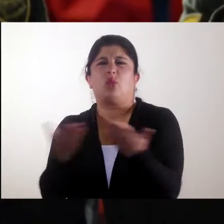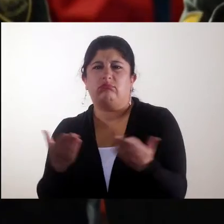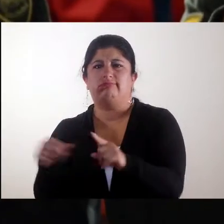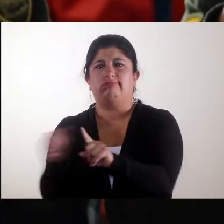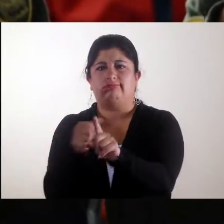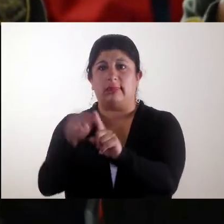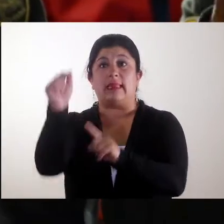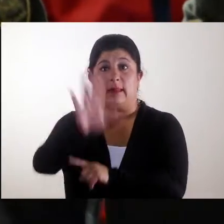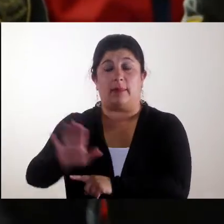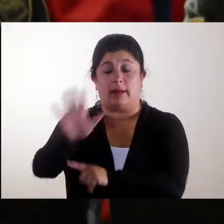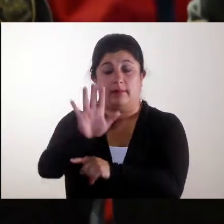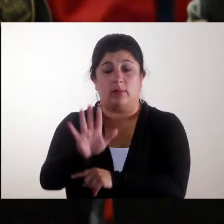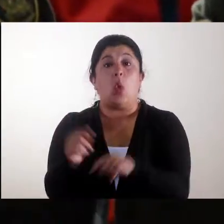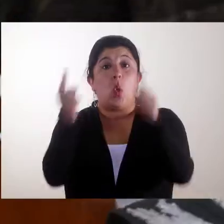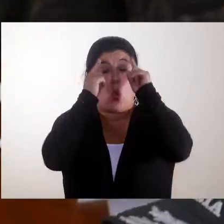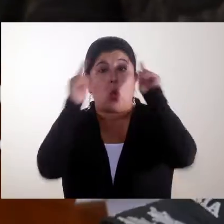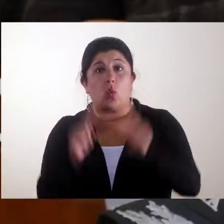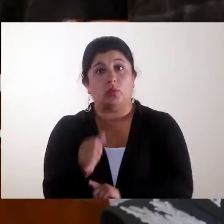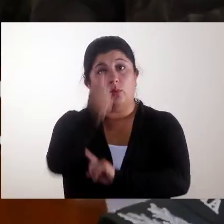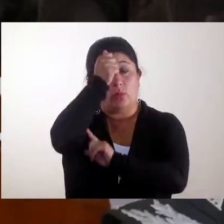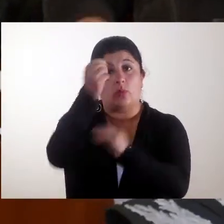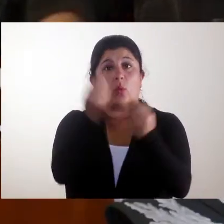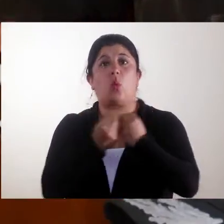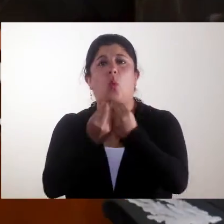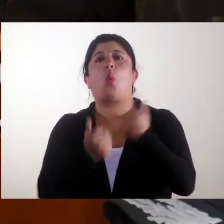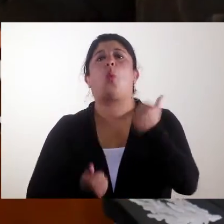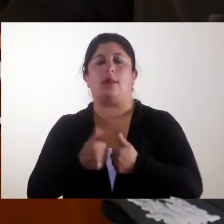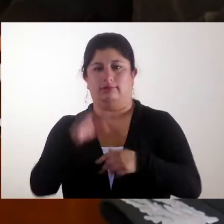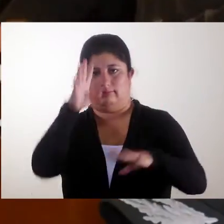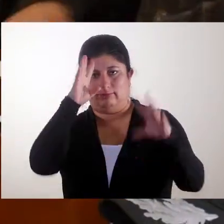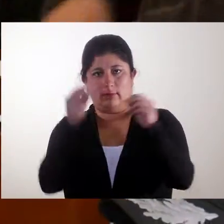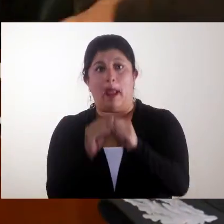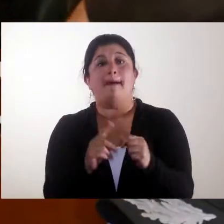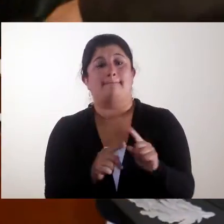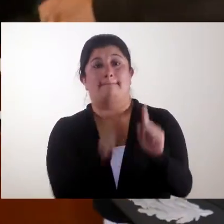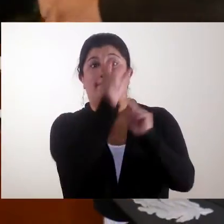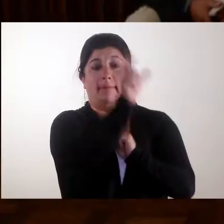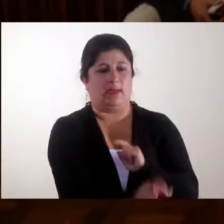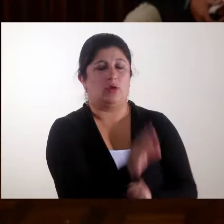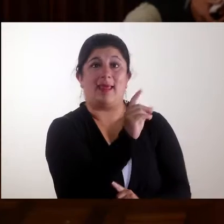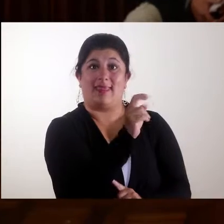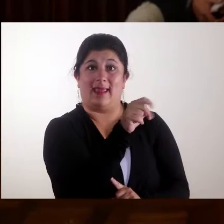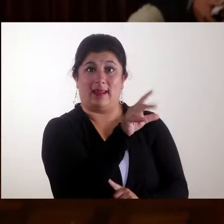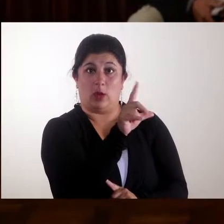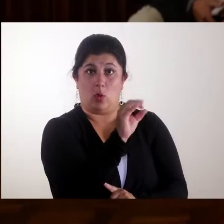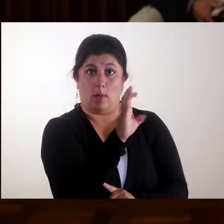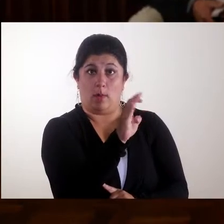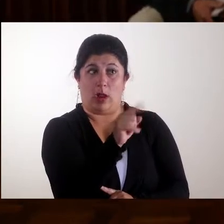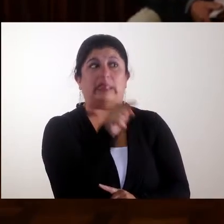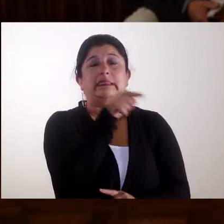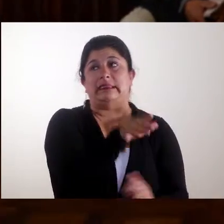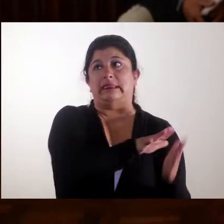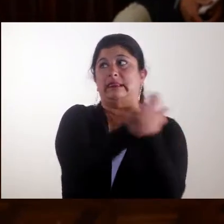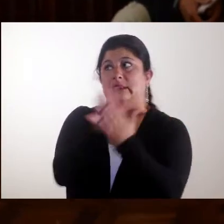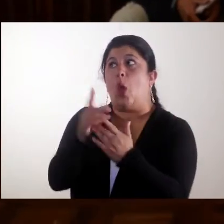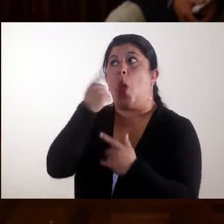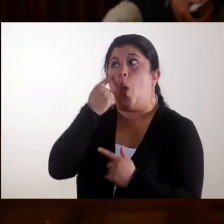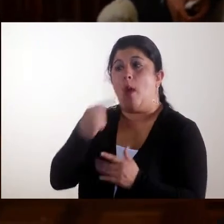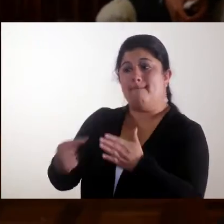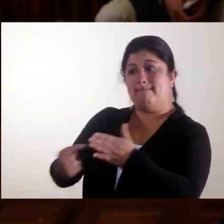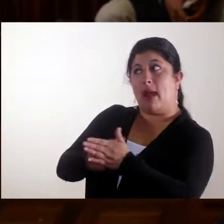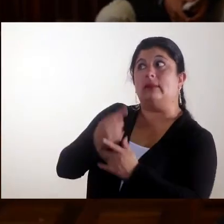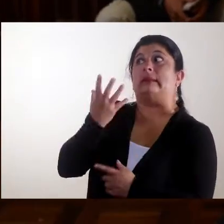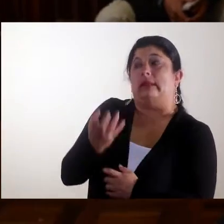ocurridos en el departamento. Entre las conclusiones principales del consejo, se acordó brindar seguridad para el líder Danilo Bolaños, quien